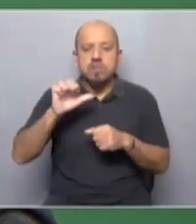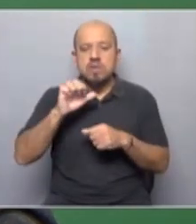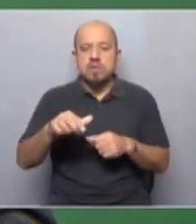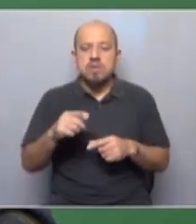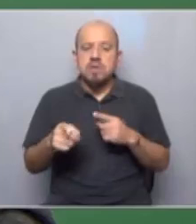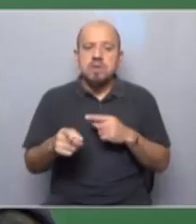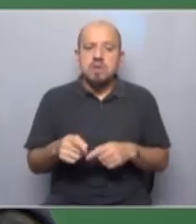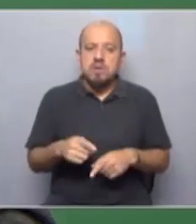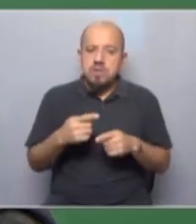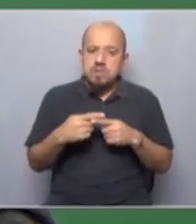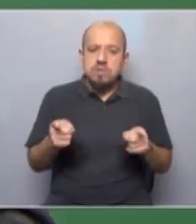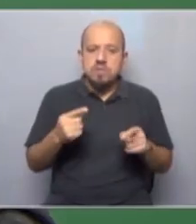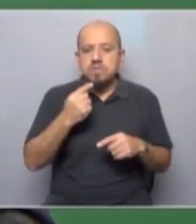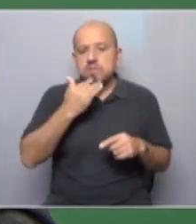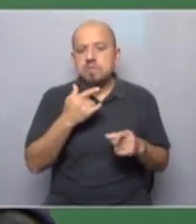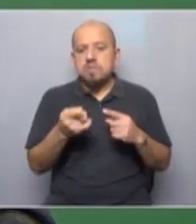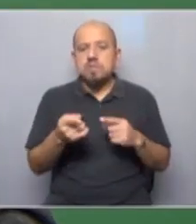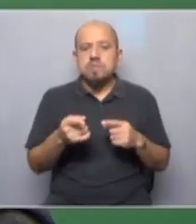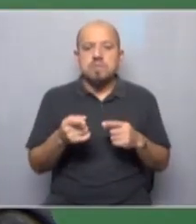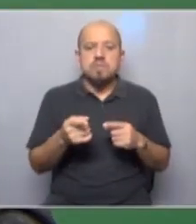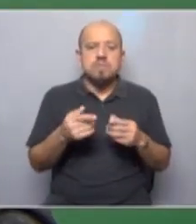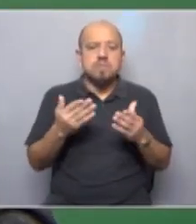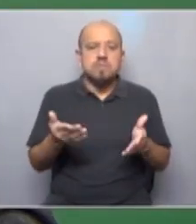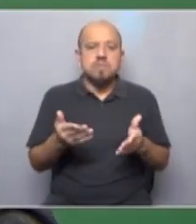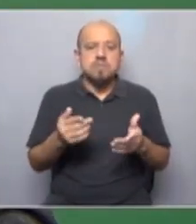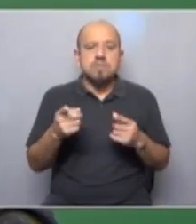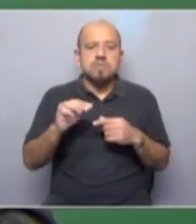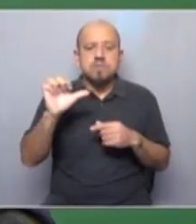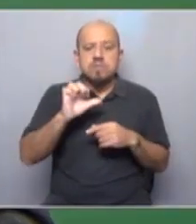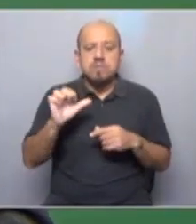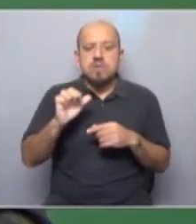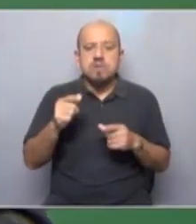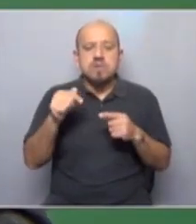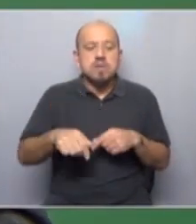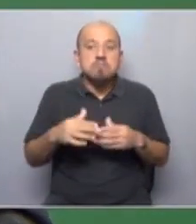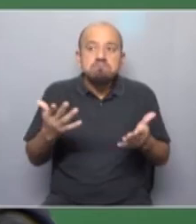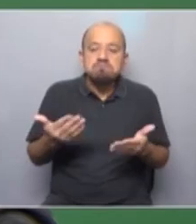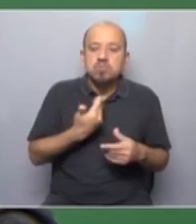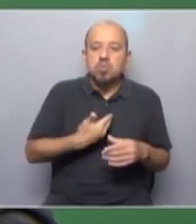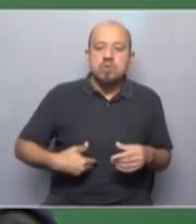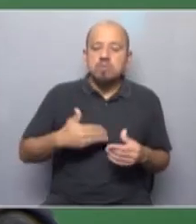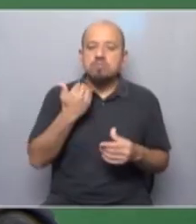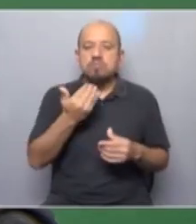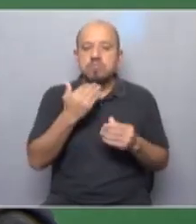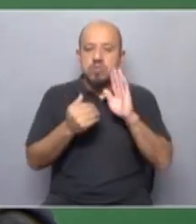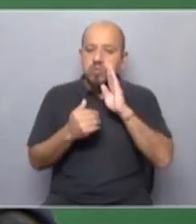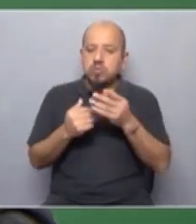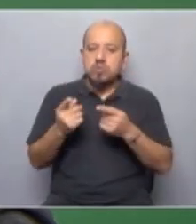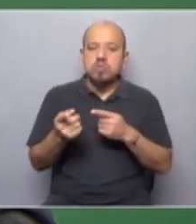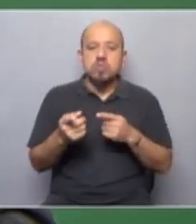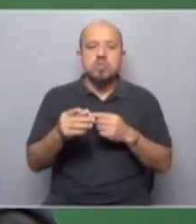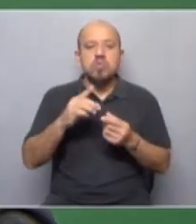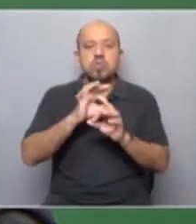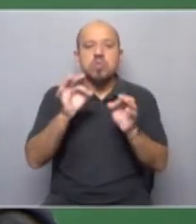caracteres muy diversos por ejemplo estar relacionándose con una empresa que ni siquiera está en el país o con un